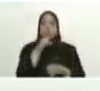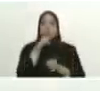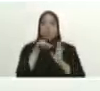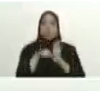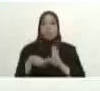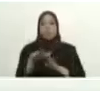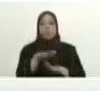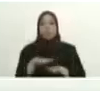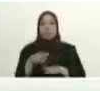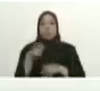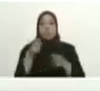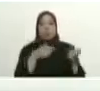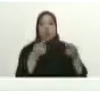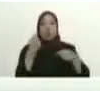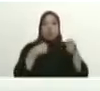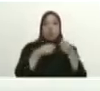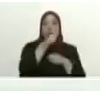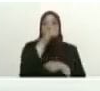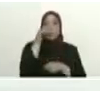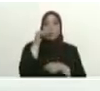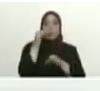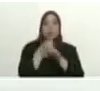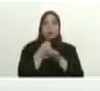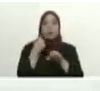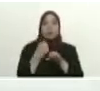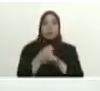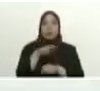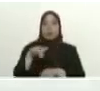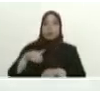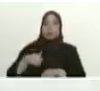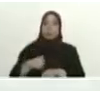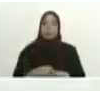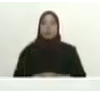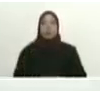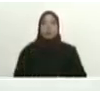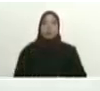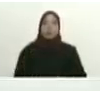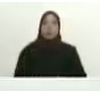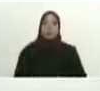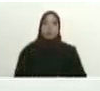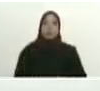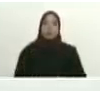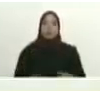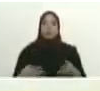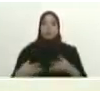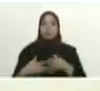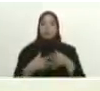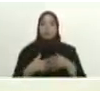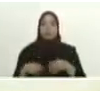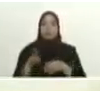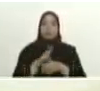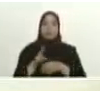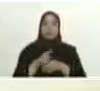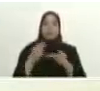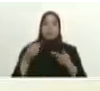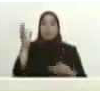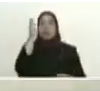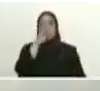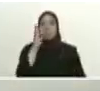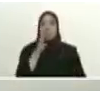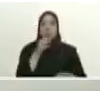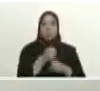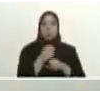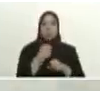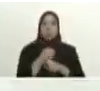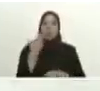narcotráfico contra todos los factores de delito vamos a reactivarlo de inmediato con el Brasil como lo reactivamos